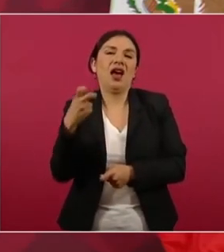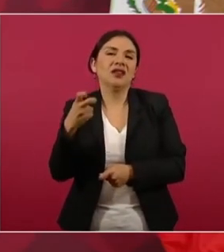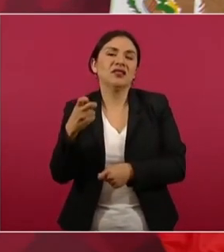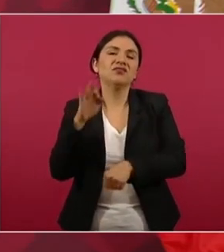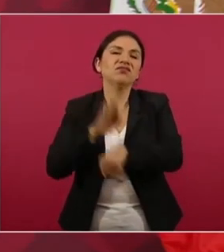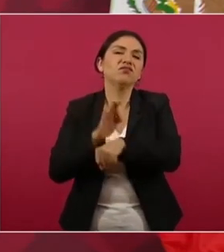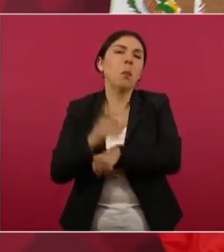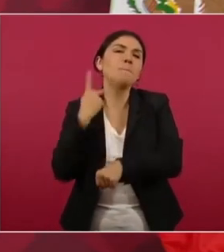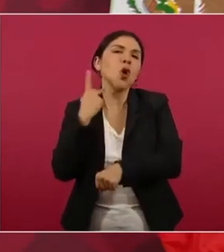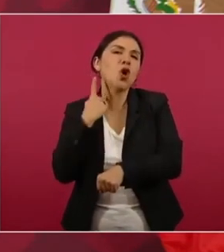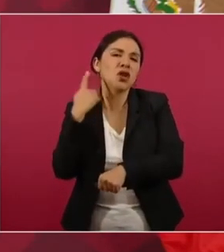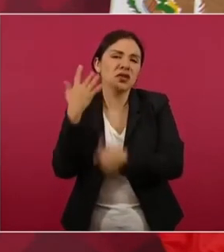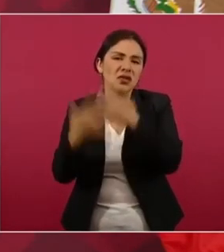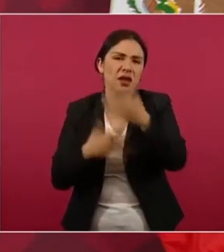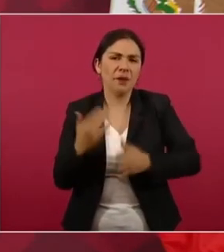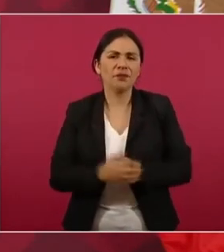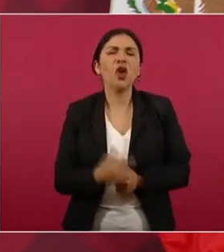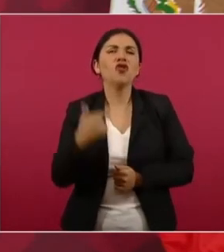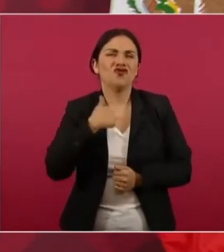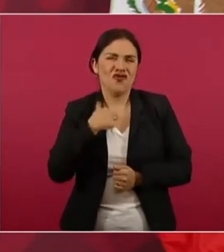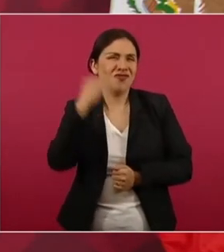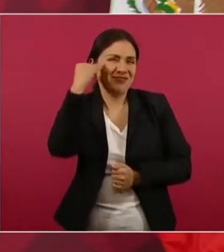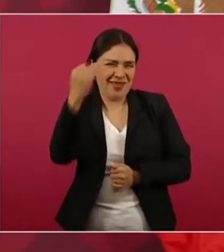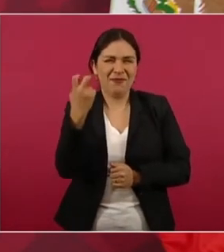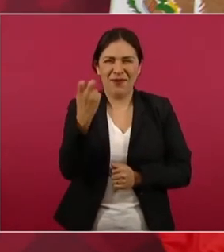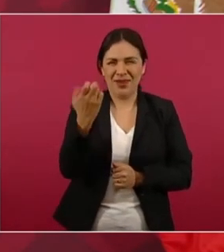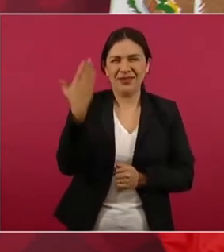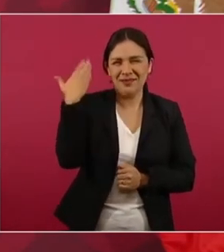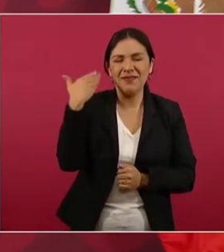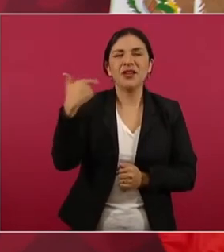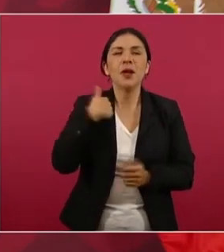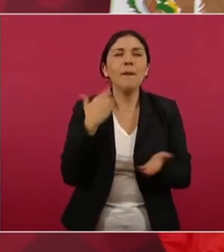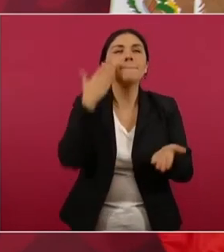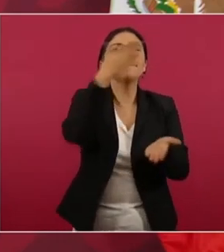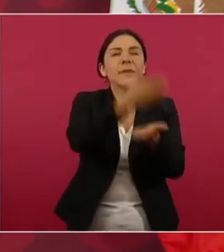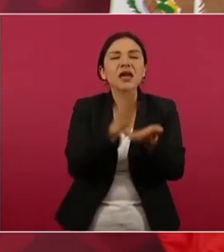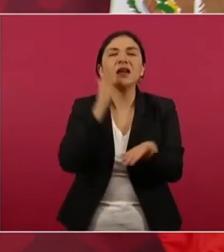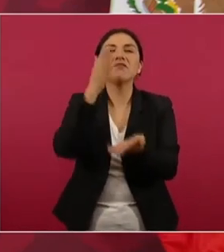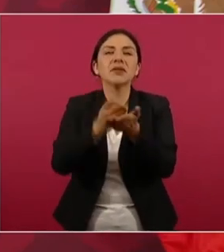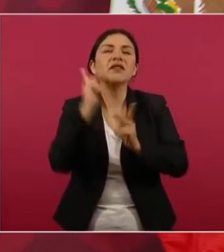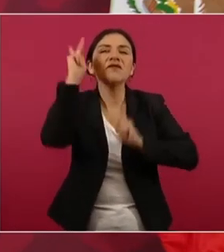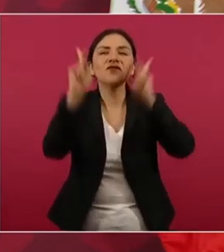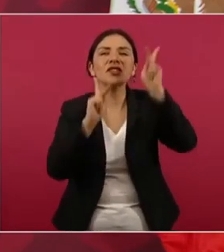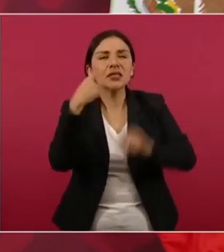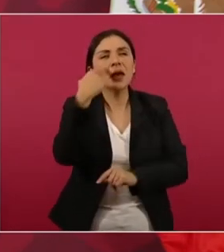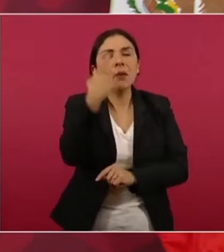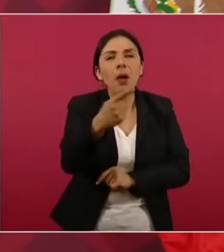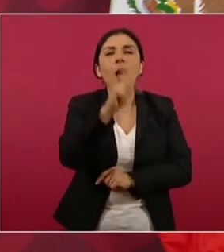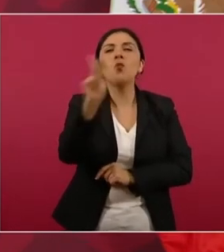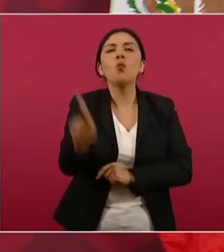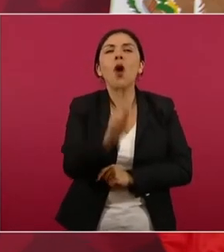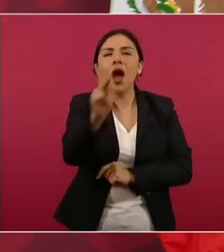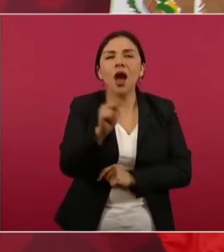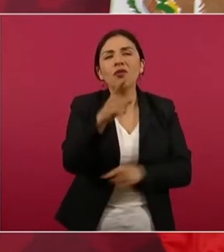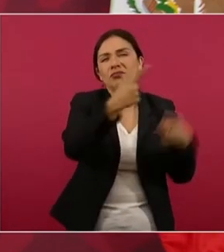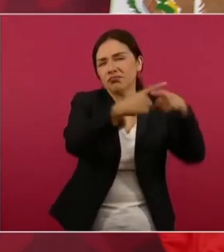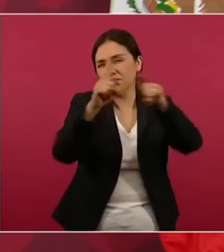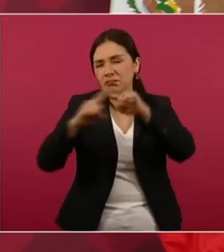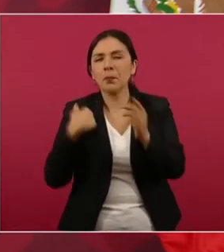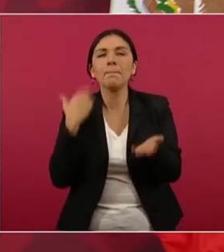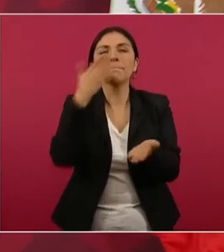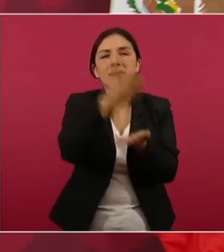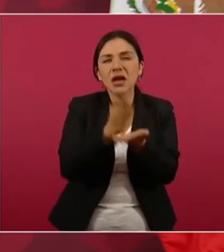Yo andaba visitando los pueblos y